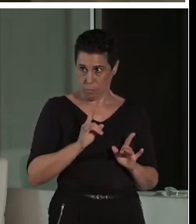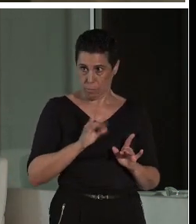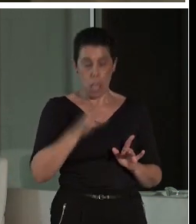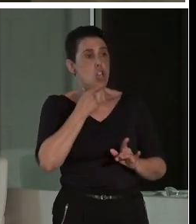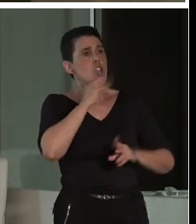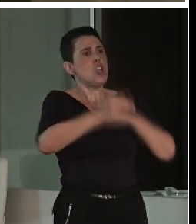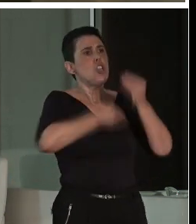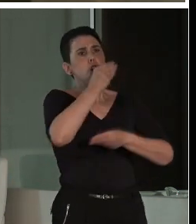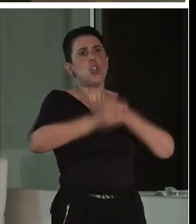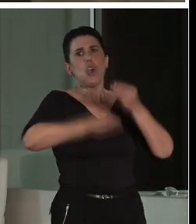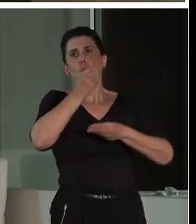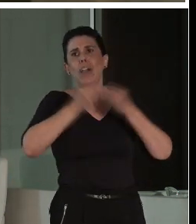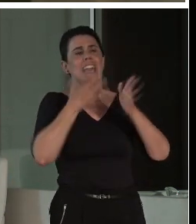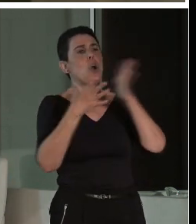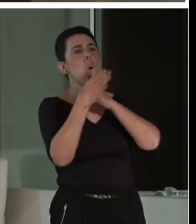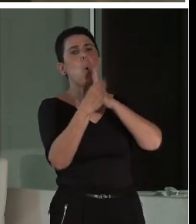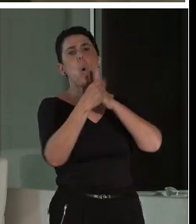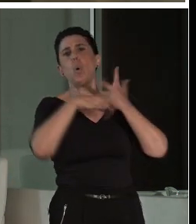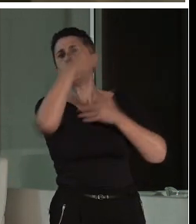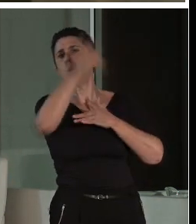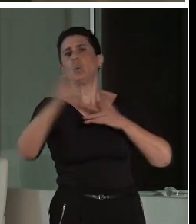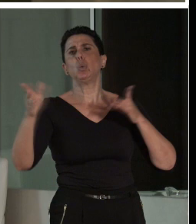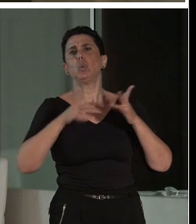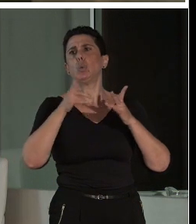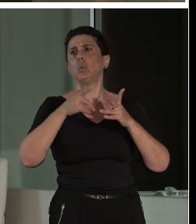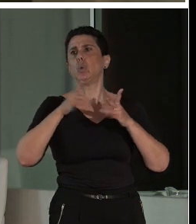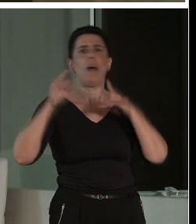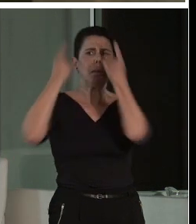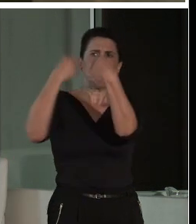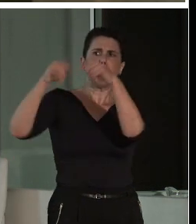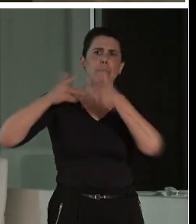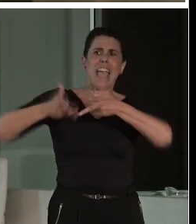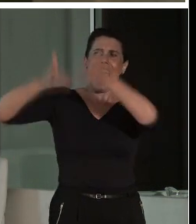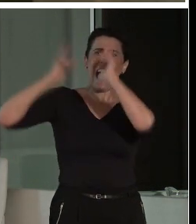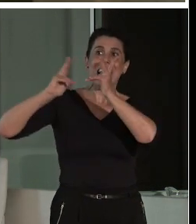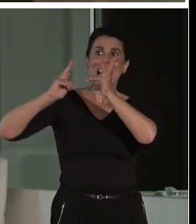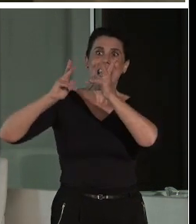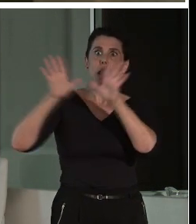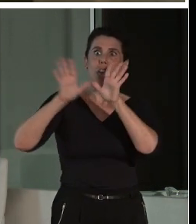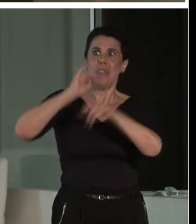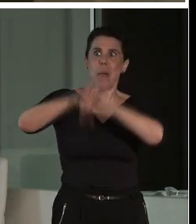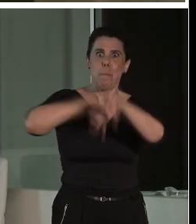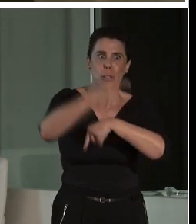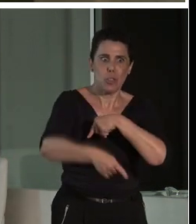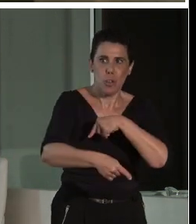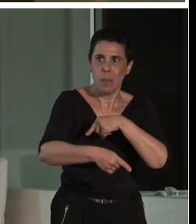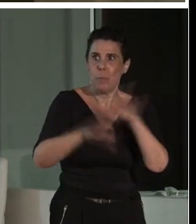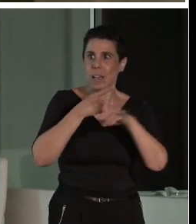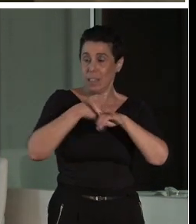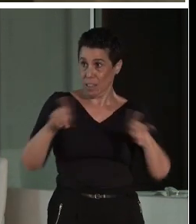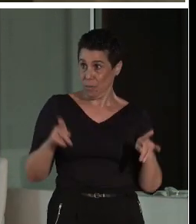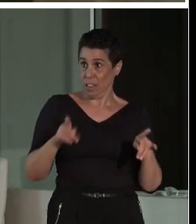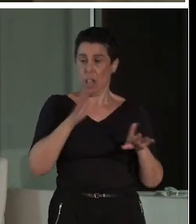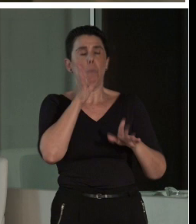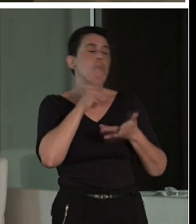libre que probablemente diez minutos después de haberlo hecho no es exactamente igual a lo que de verdad he estado en el plano. Y porque si